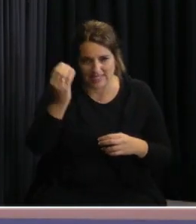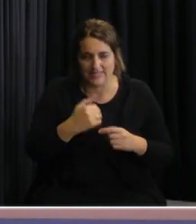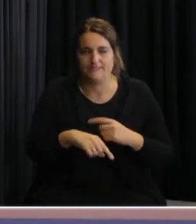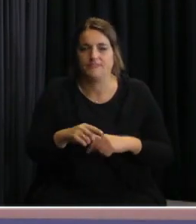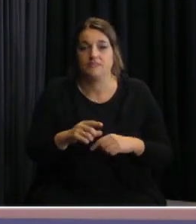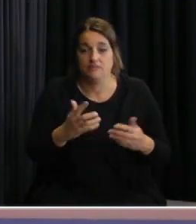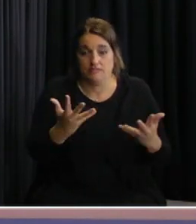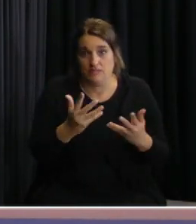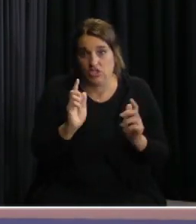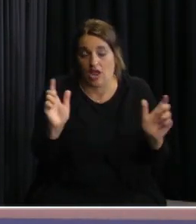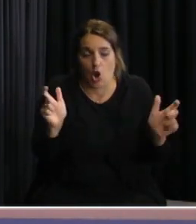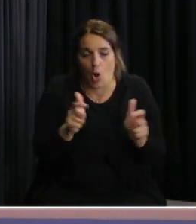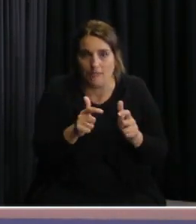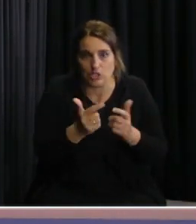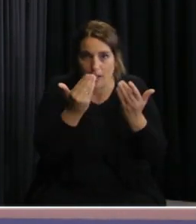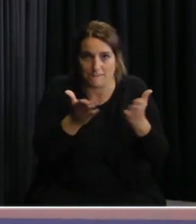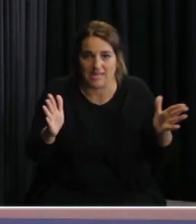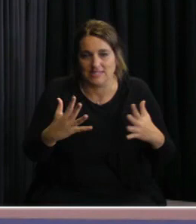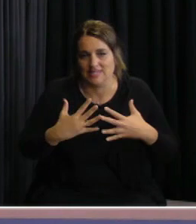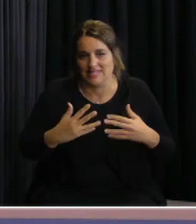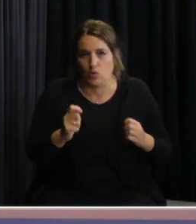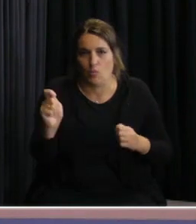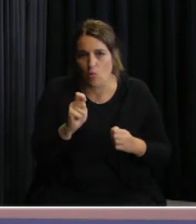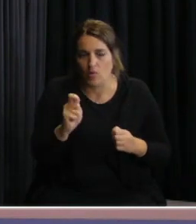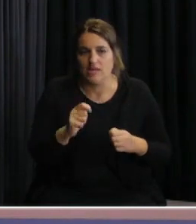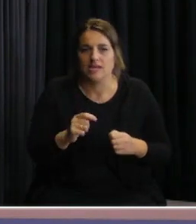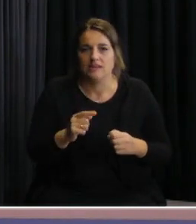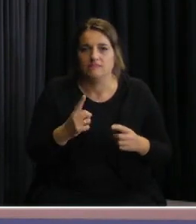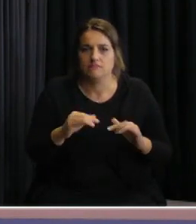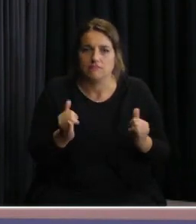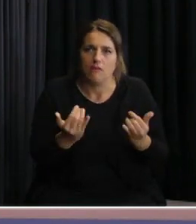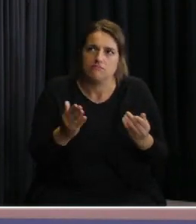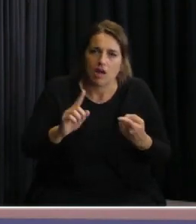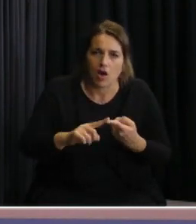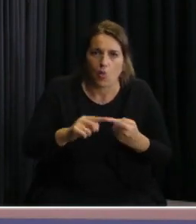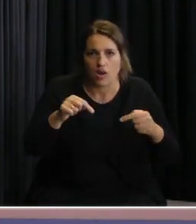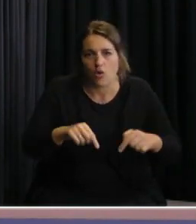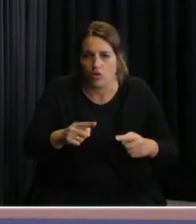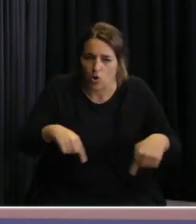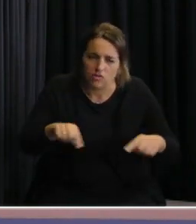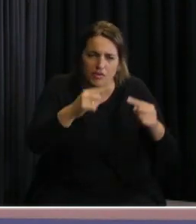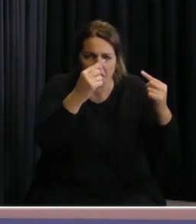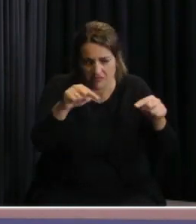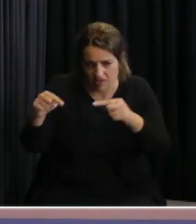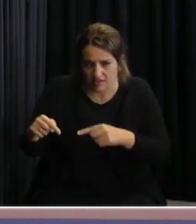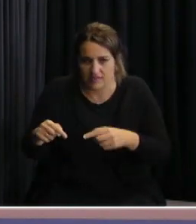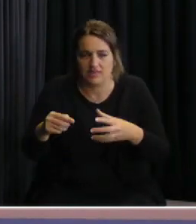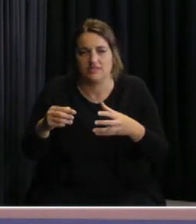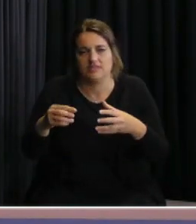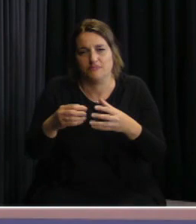A partir de una comisión que se va a instalar en salud pública, hemos acordado hoy con todas ellas, es más,